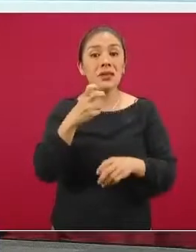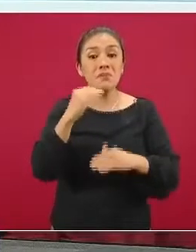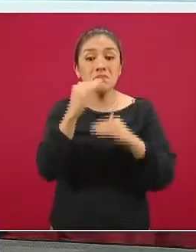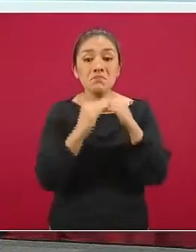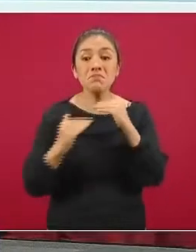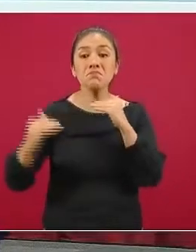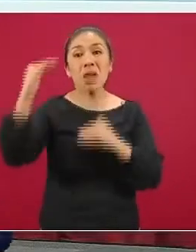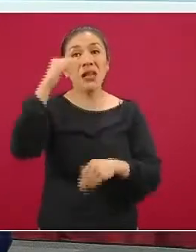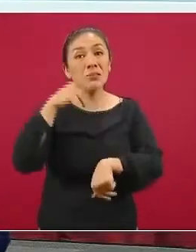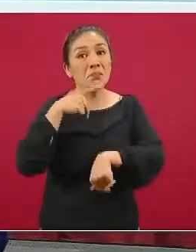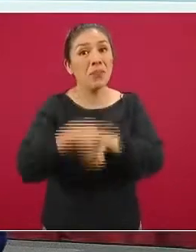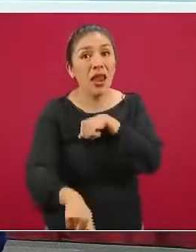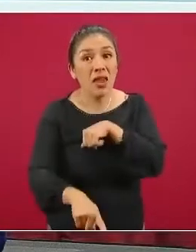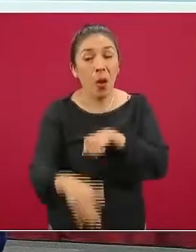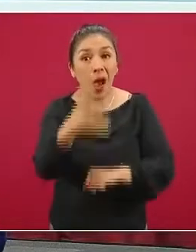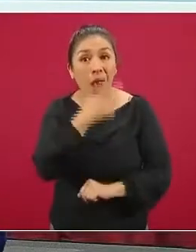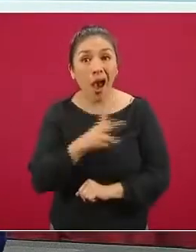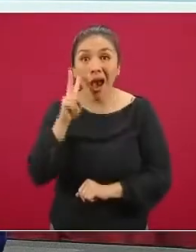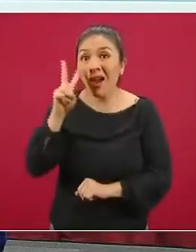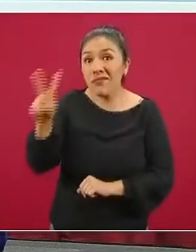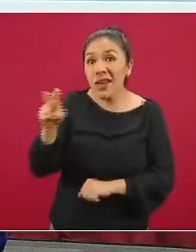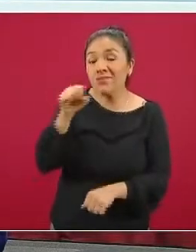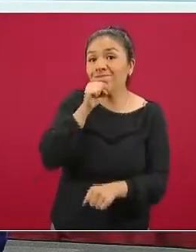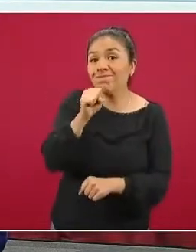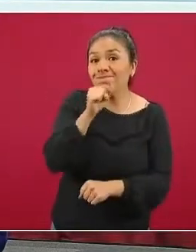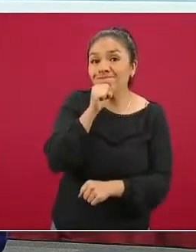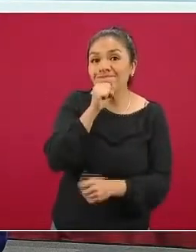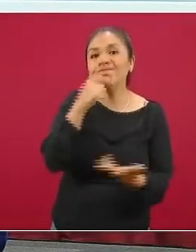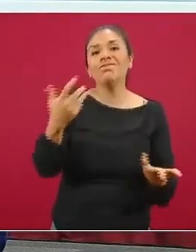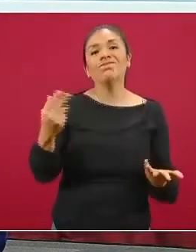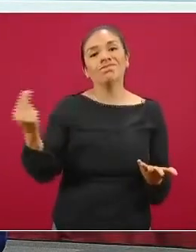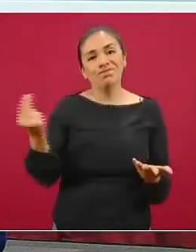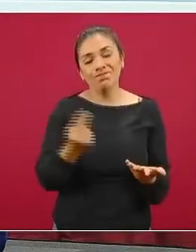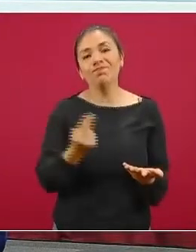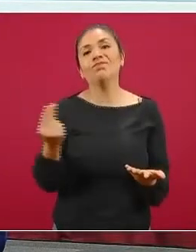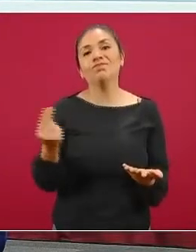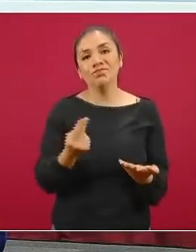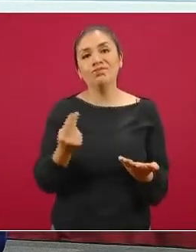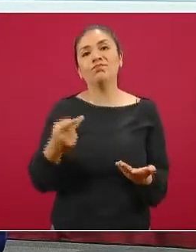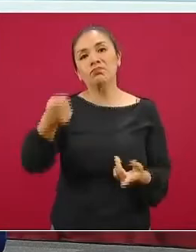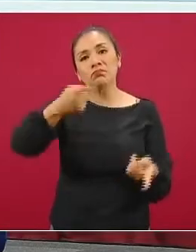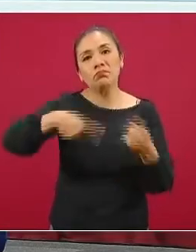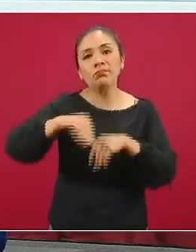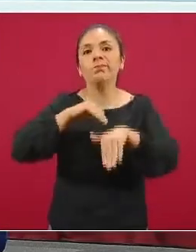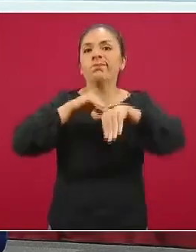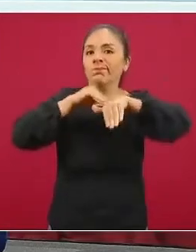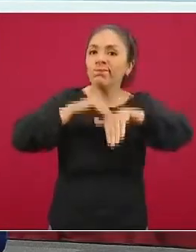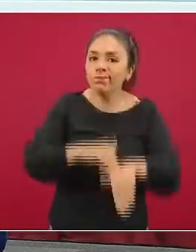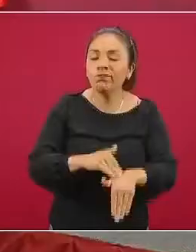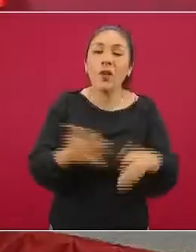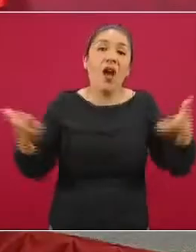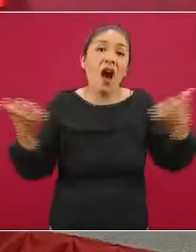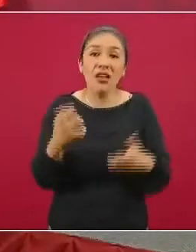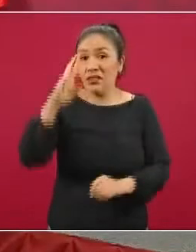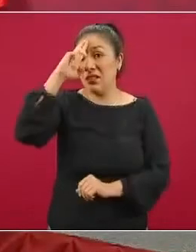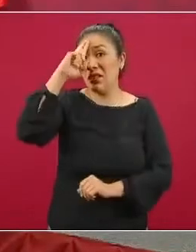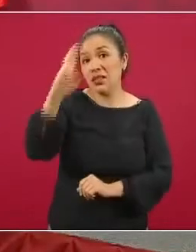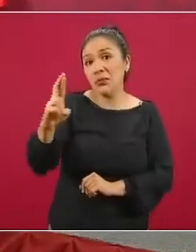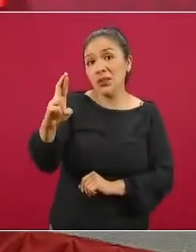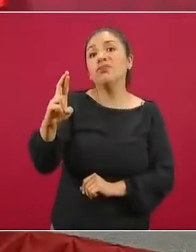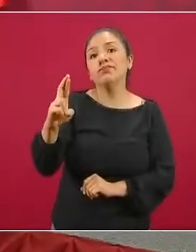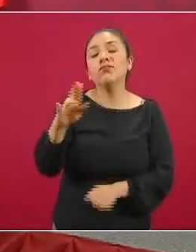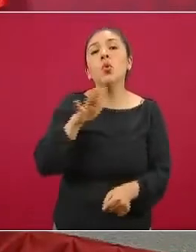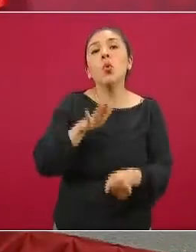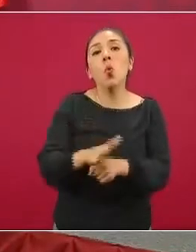incrementado, será necesario que lógicamente pongamos en práctica y respetemos